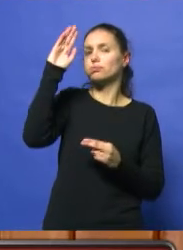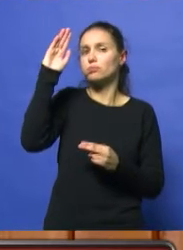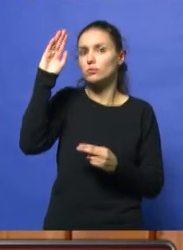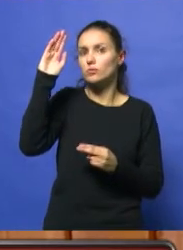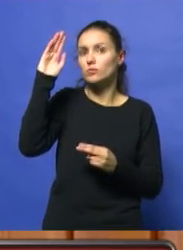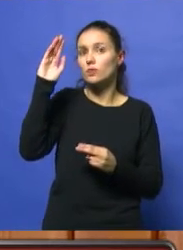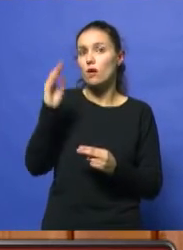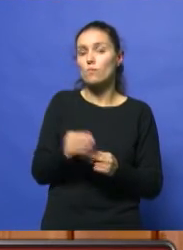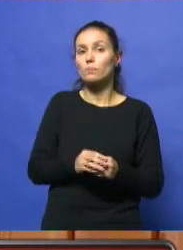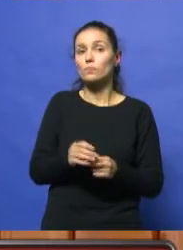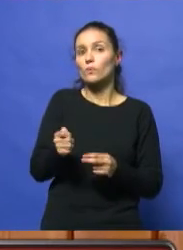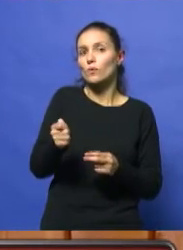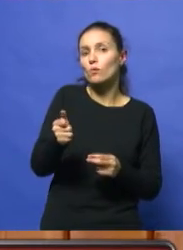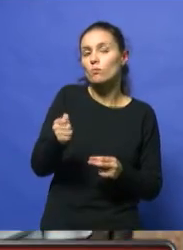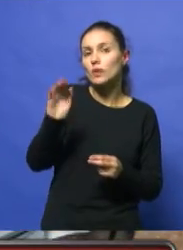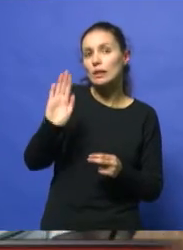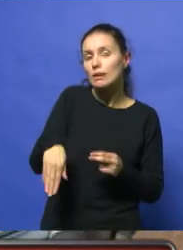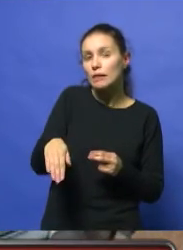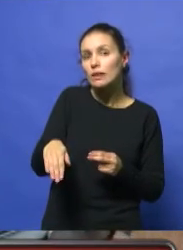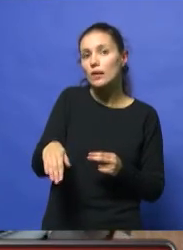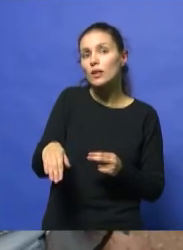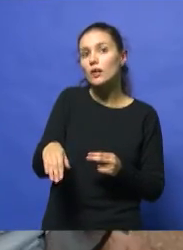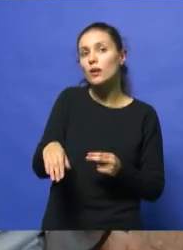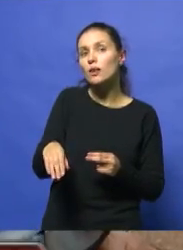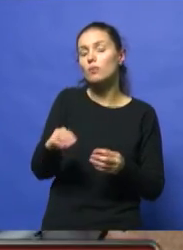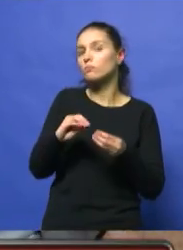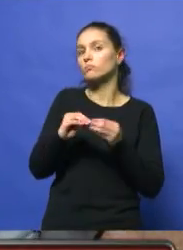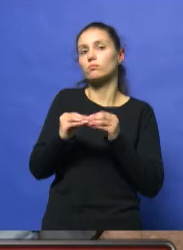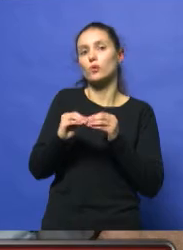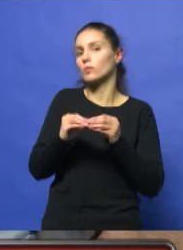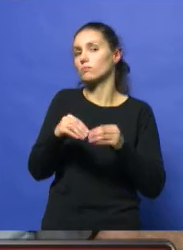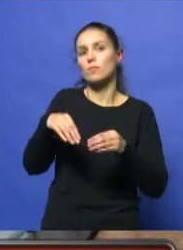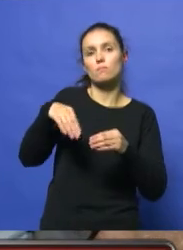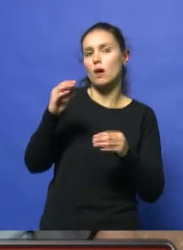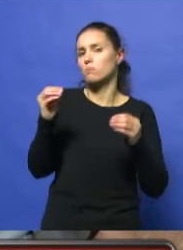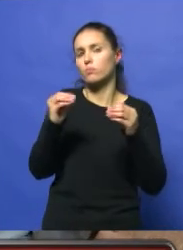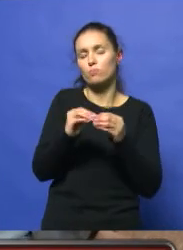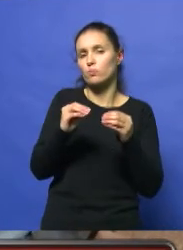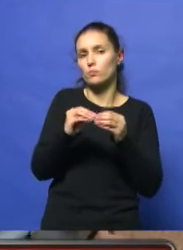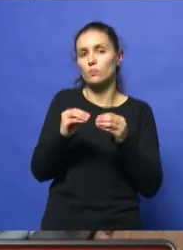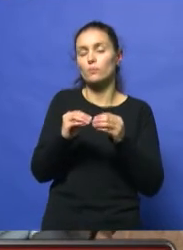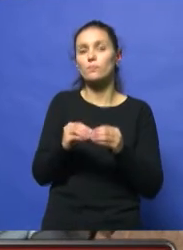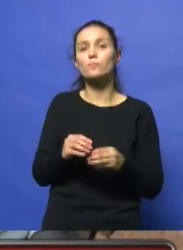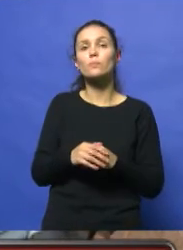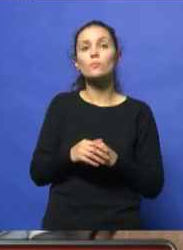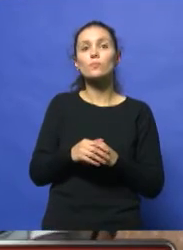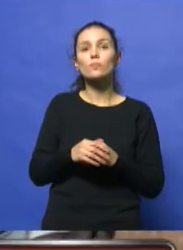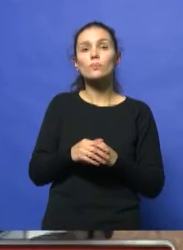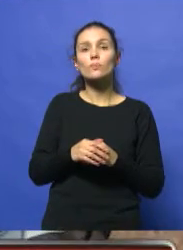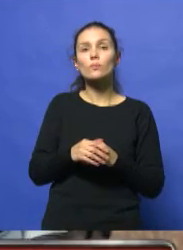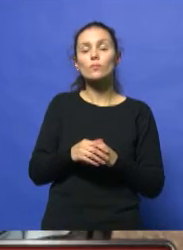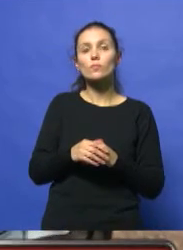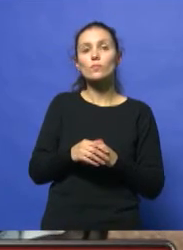caída del consumo, indudablemente que nos deja totalmente desprotegidos. Y el profundo, principalmente el profundo